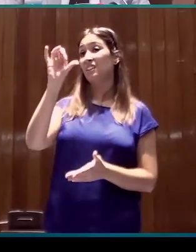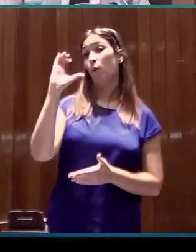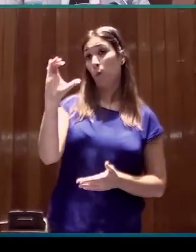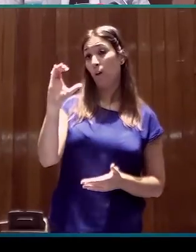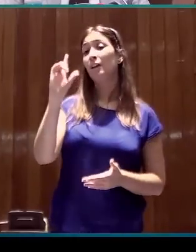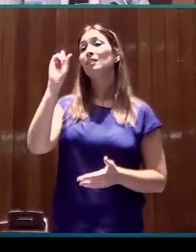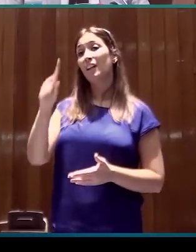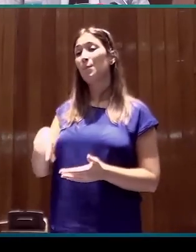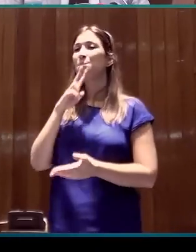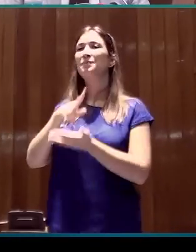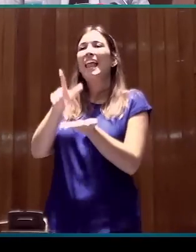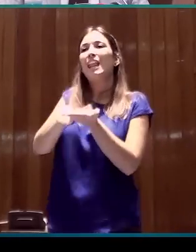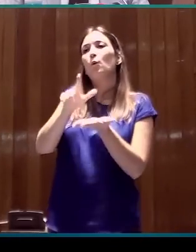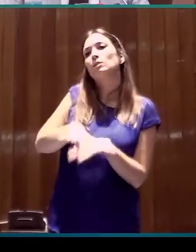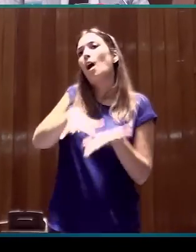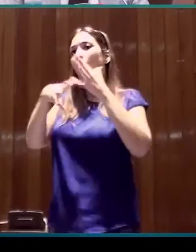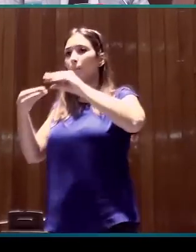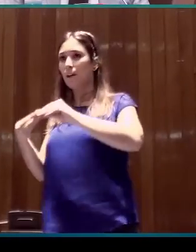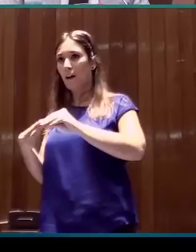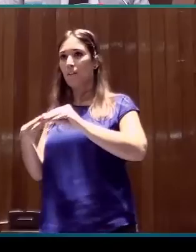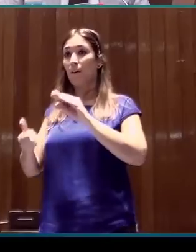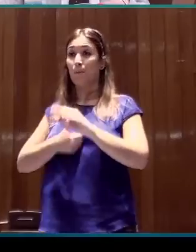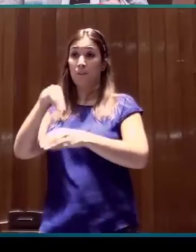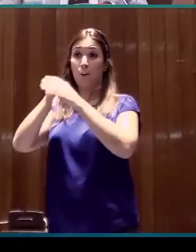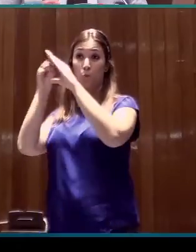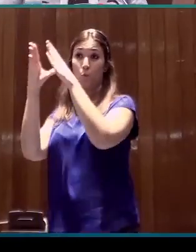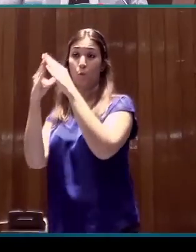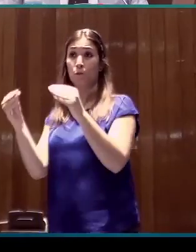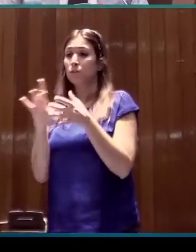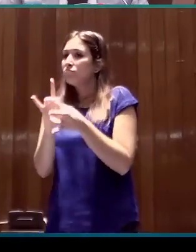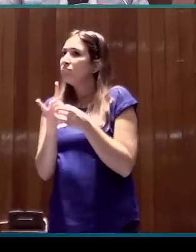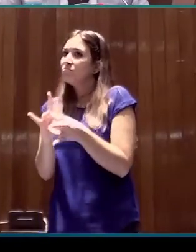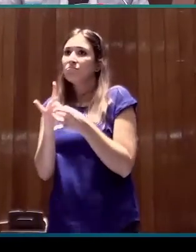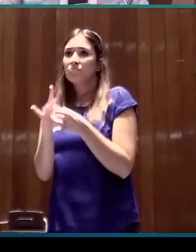y de lenguas aplicadas de esa misma universidad. Con lo cual,